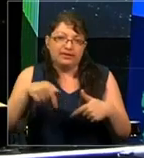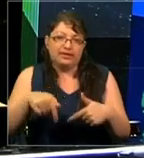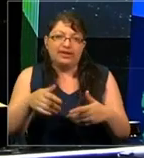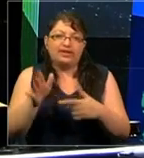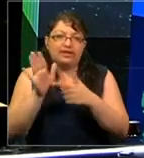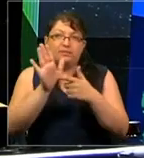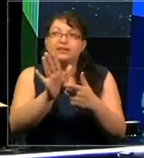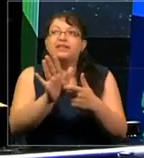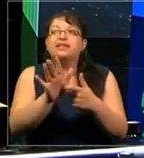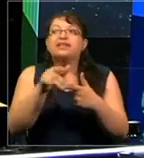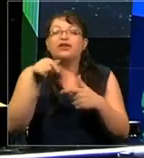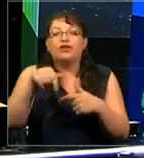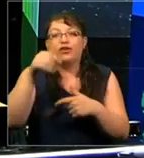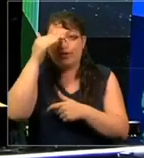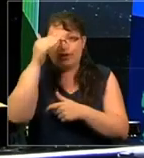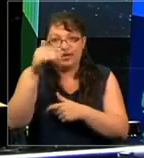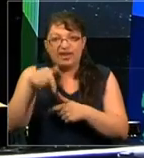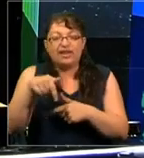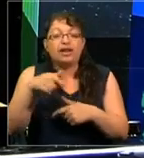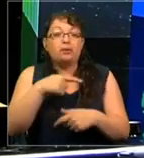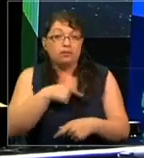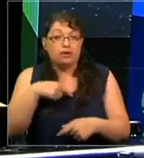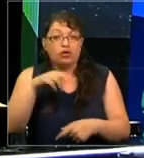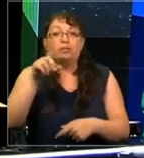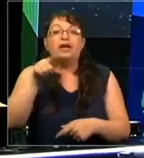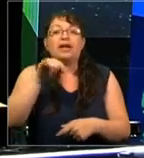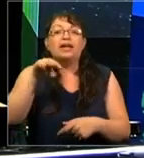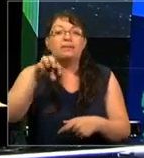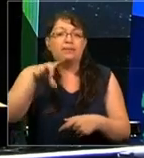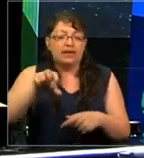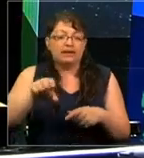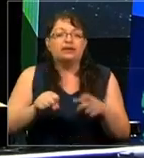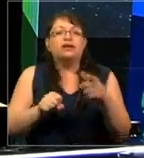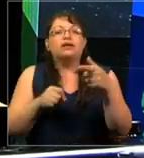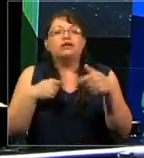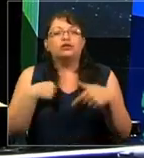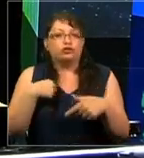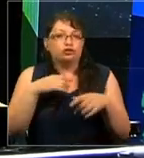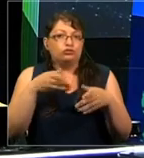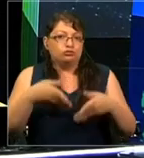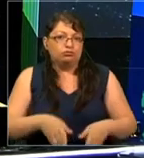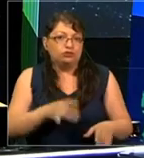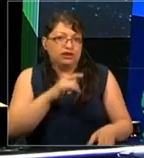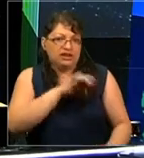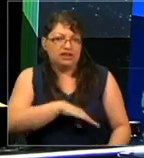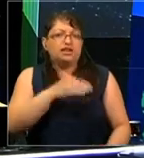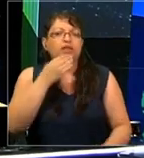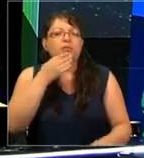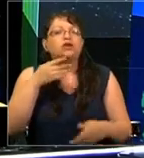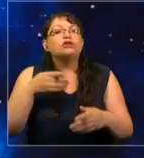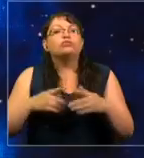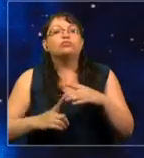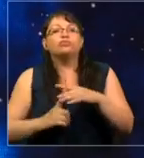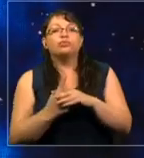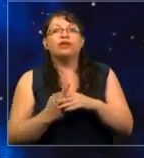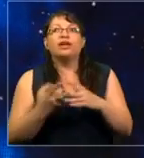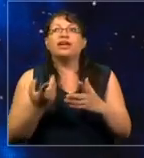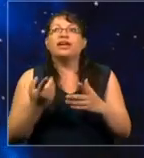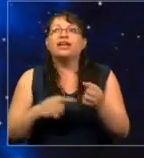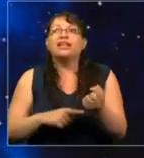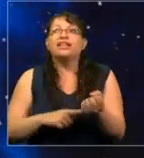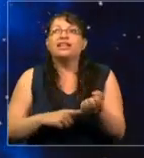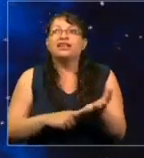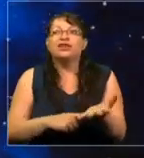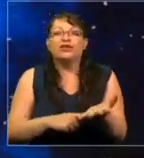en el día, en el Congreso. A mi nombre es Jimena Lincolau-Harsok, soy chilena y fundadora de la tecnología